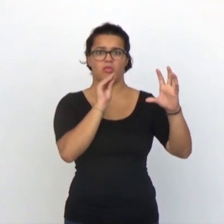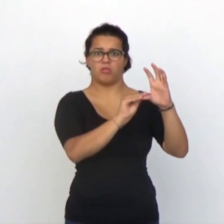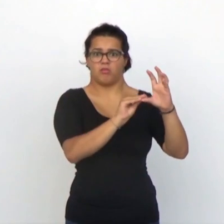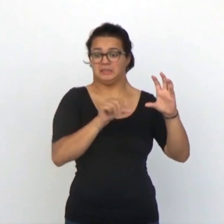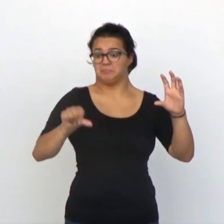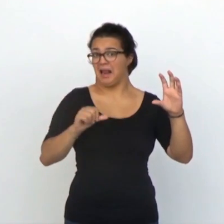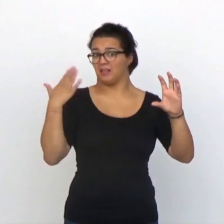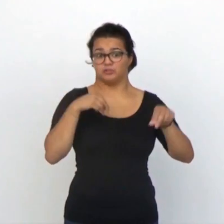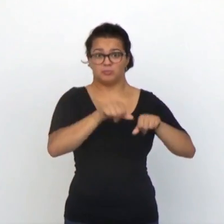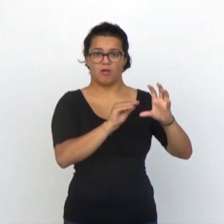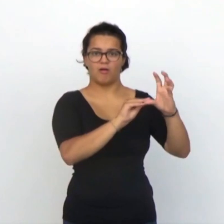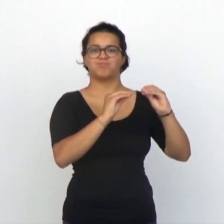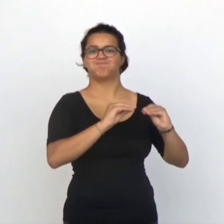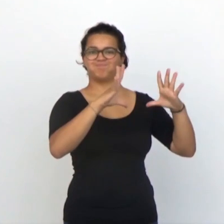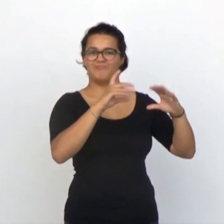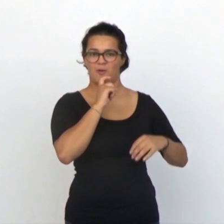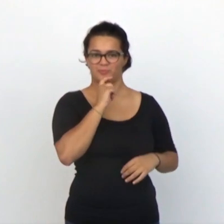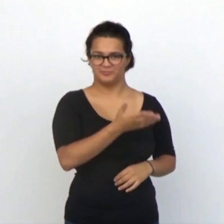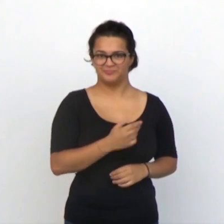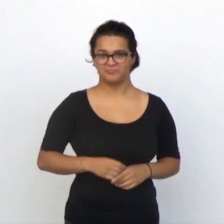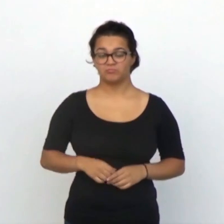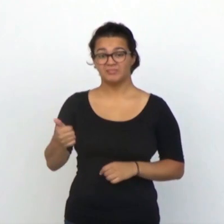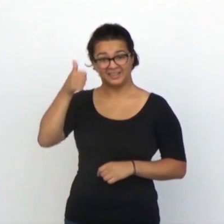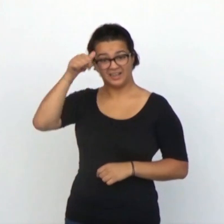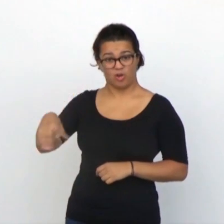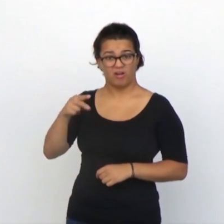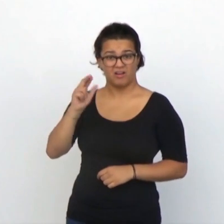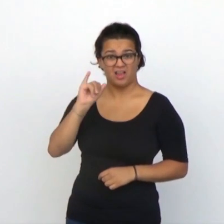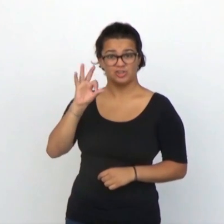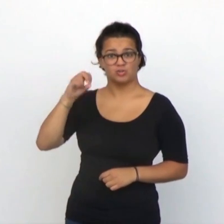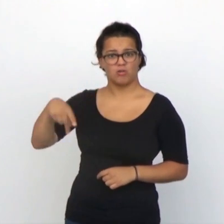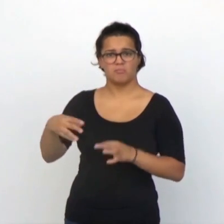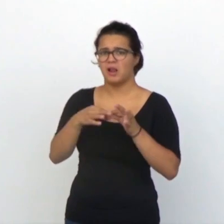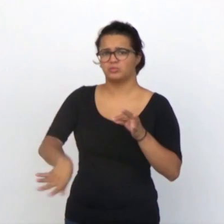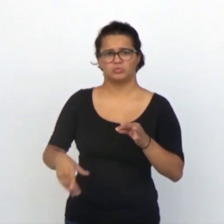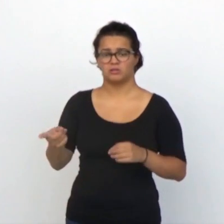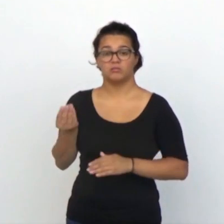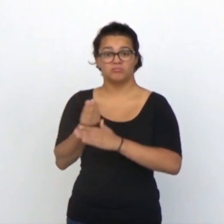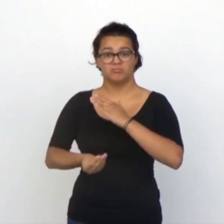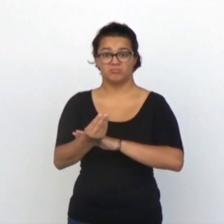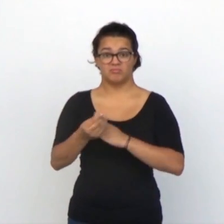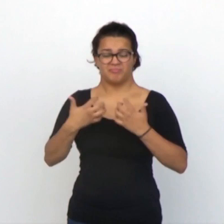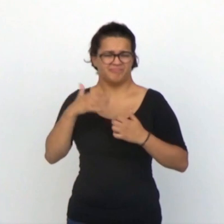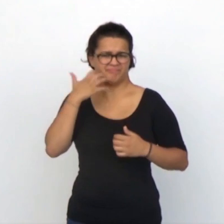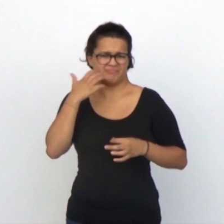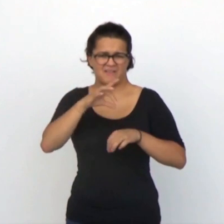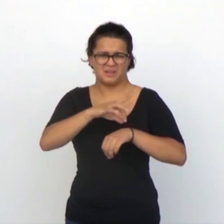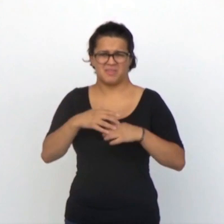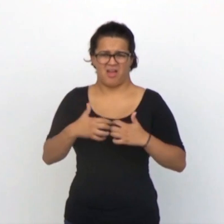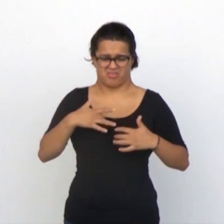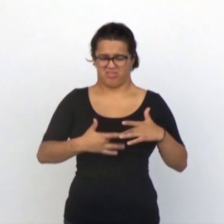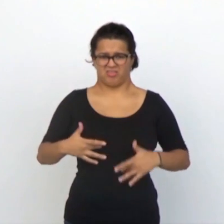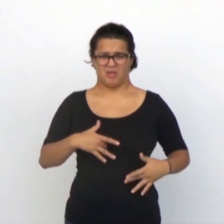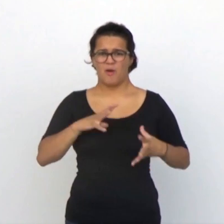troncoencefálico que le habían colocado unas semanas antes. Grayson había tenido muy mala suerte. Este niño nació con una rara